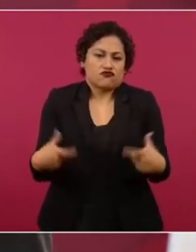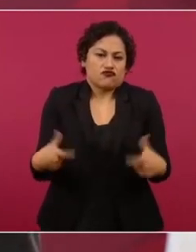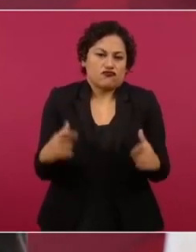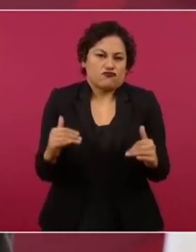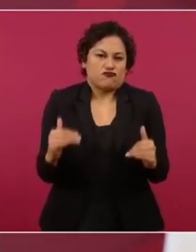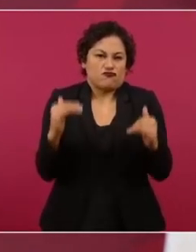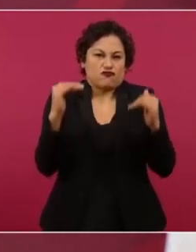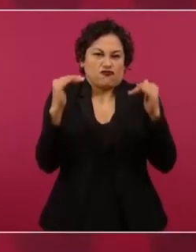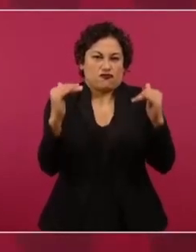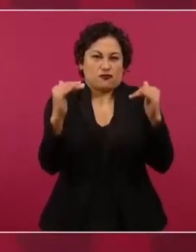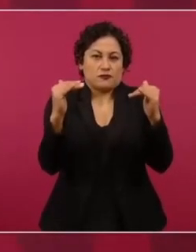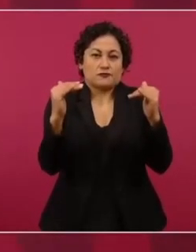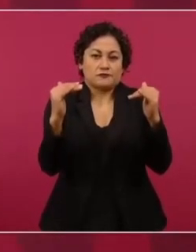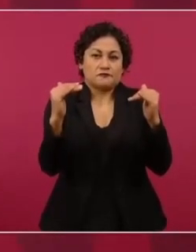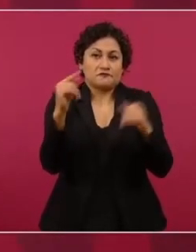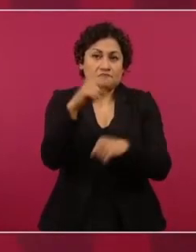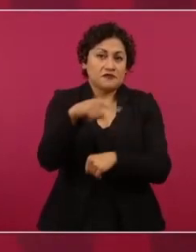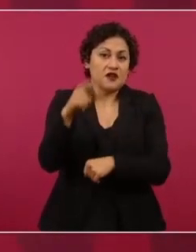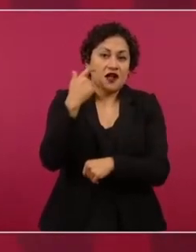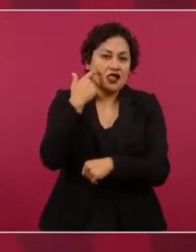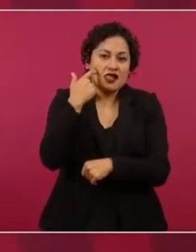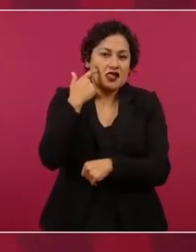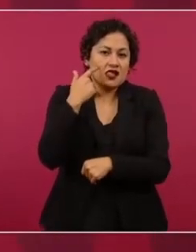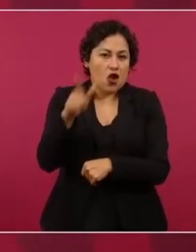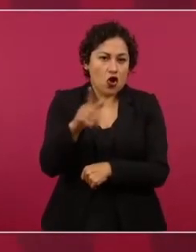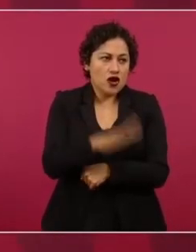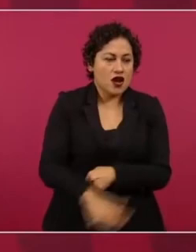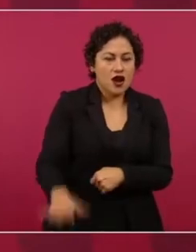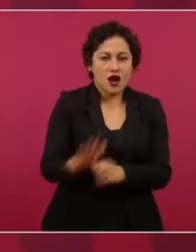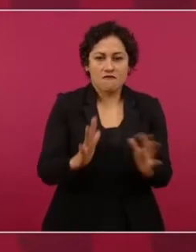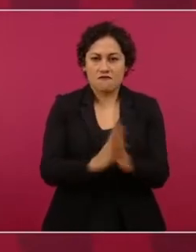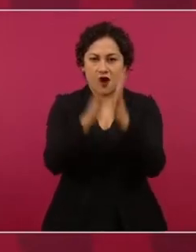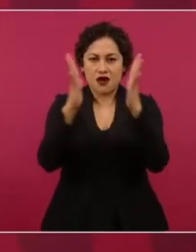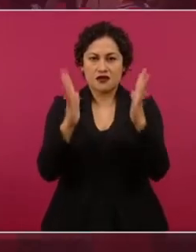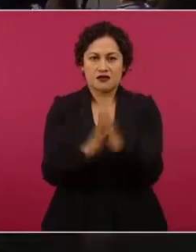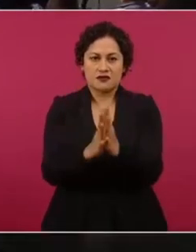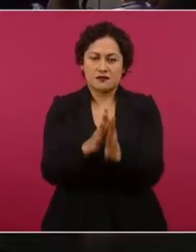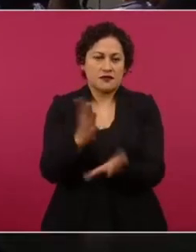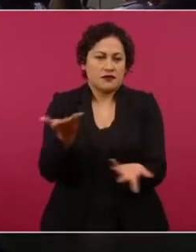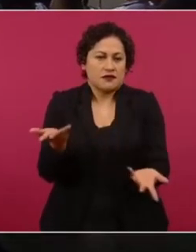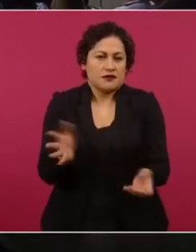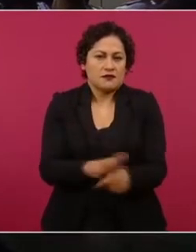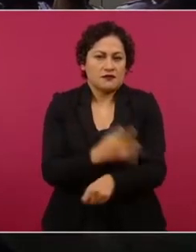la democracia, porque no quieren que el pueblo